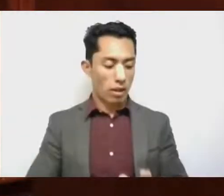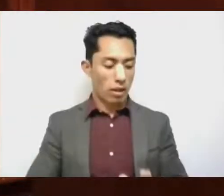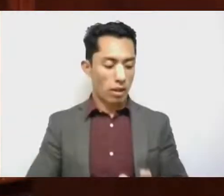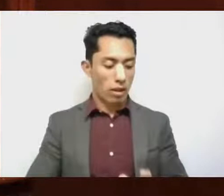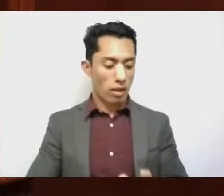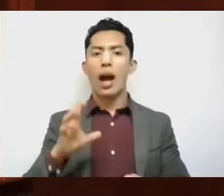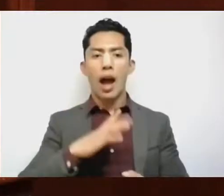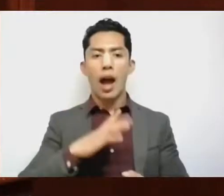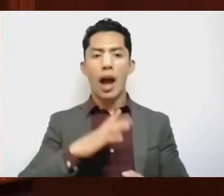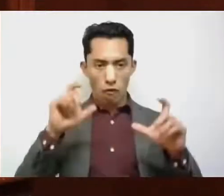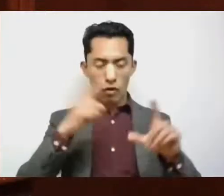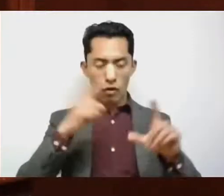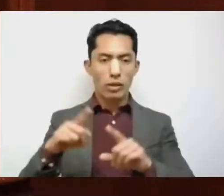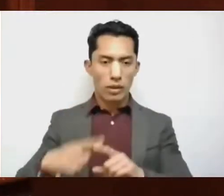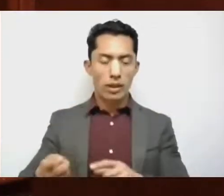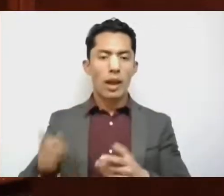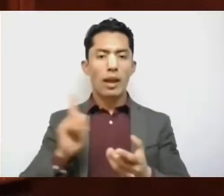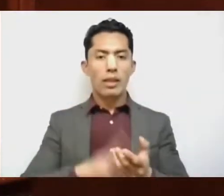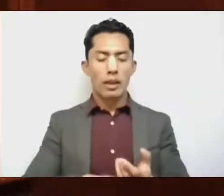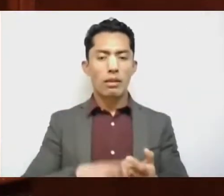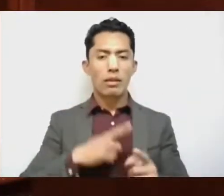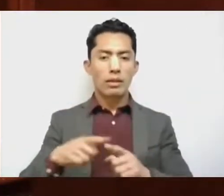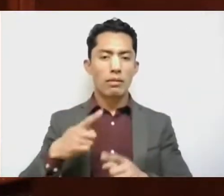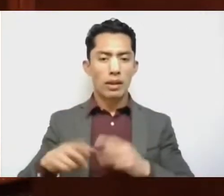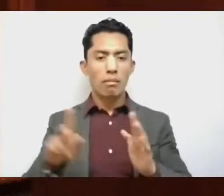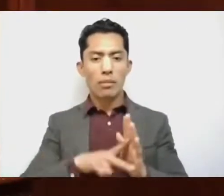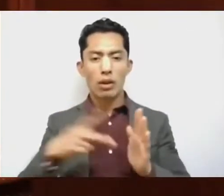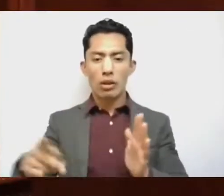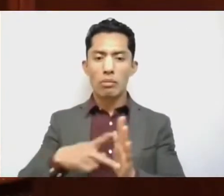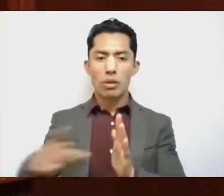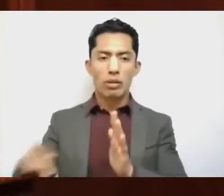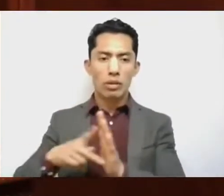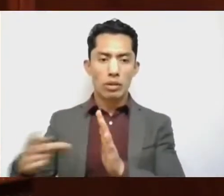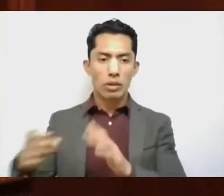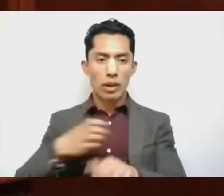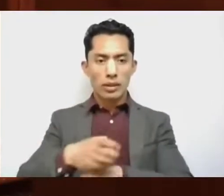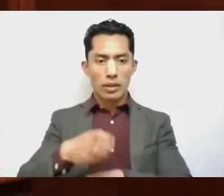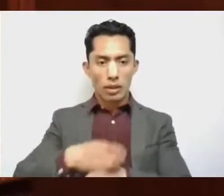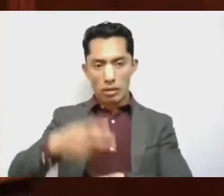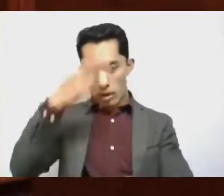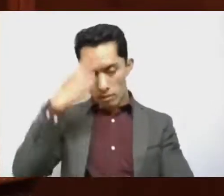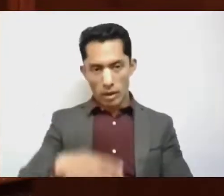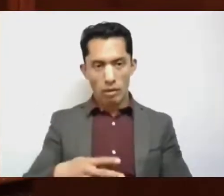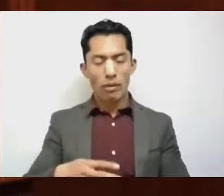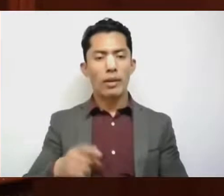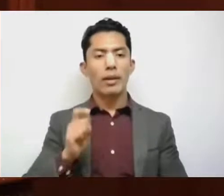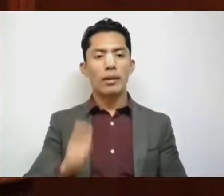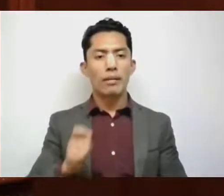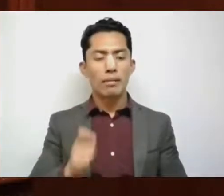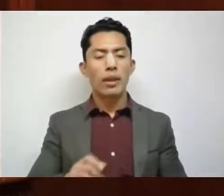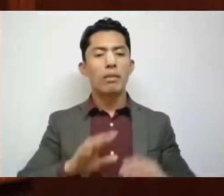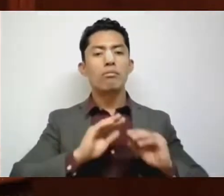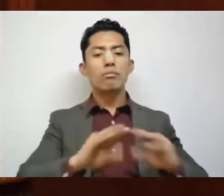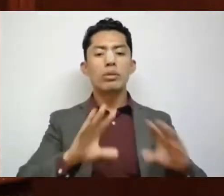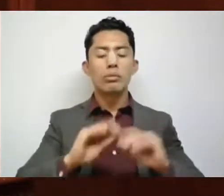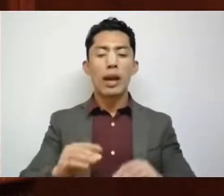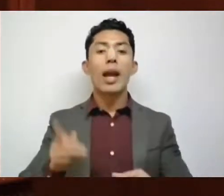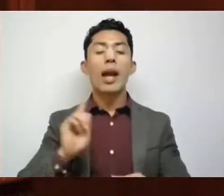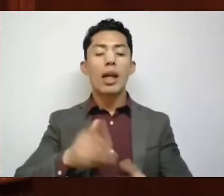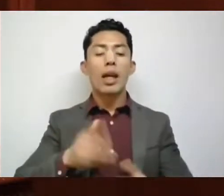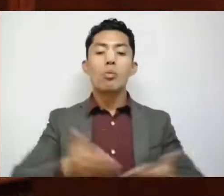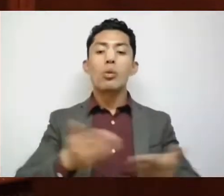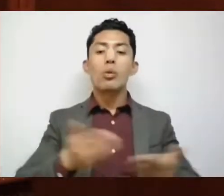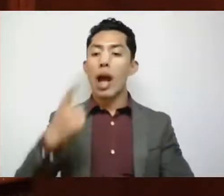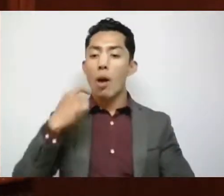fotos de los actos en diferentes periódicos locales de la dependencia estatal, repartieron tinacos también